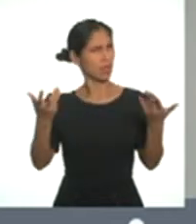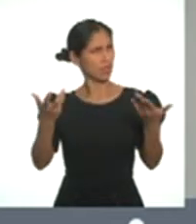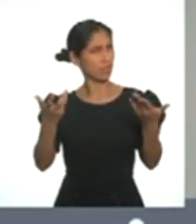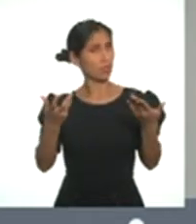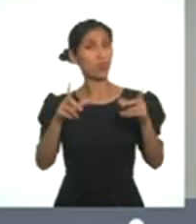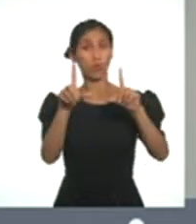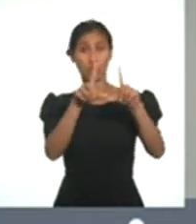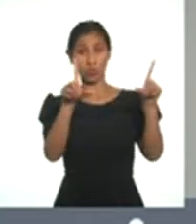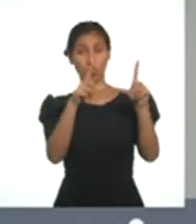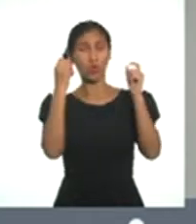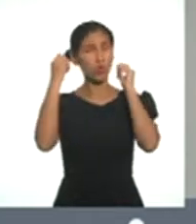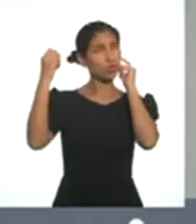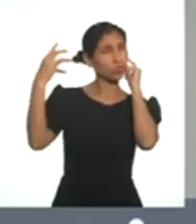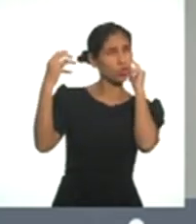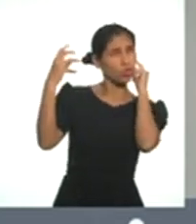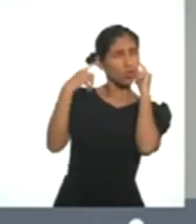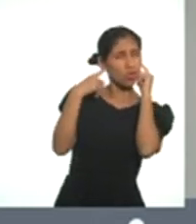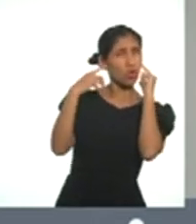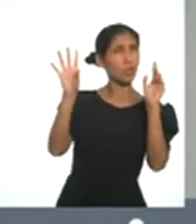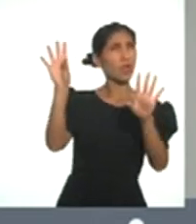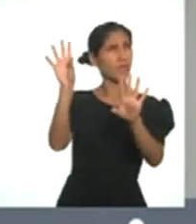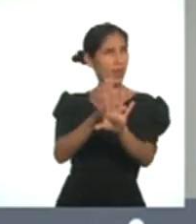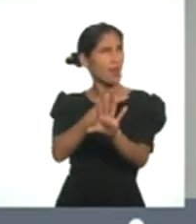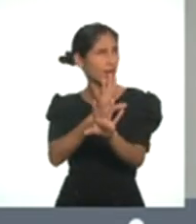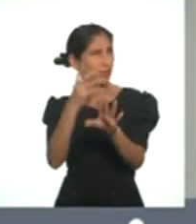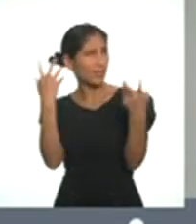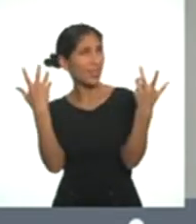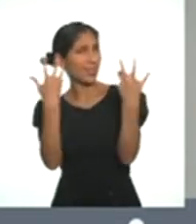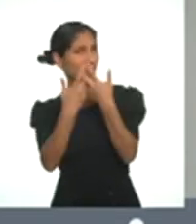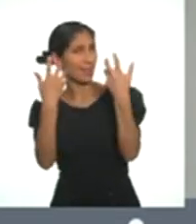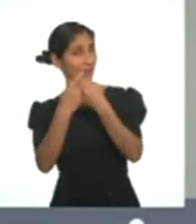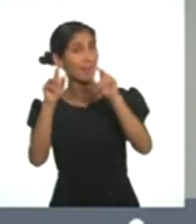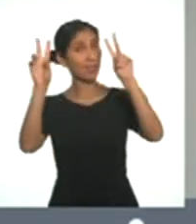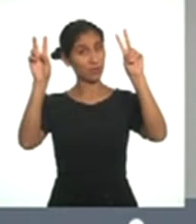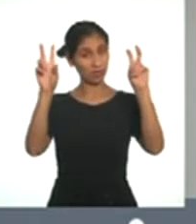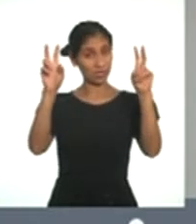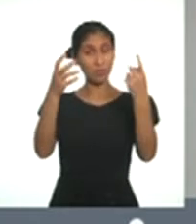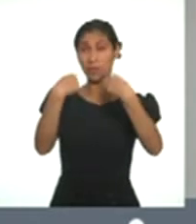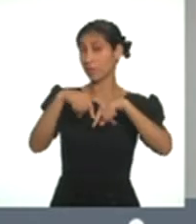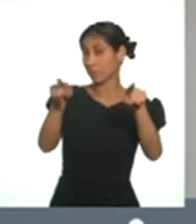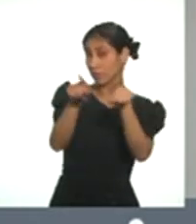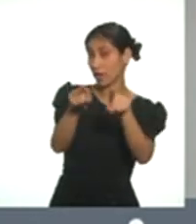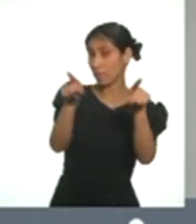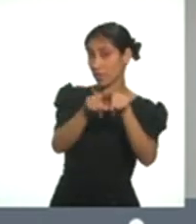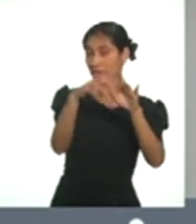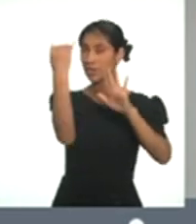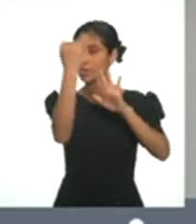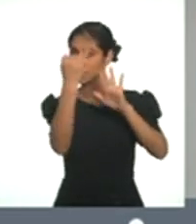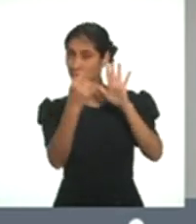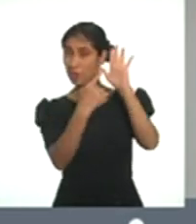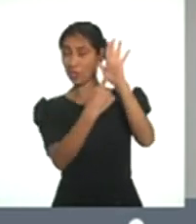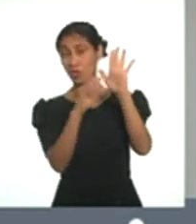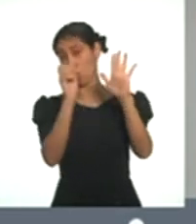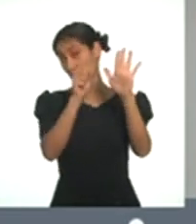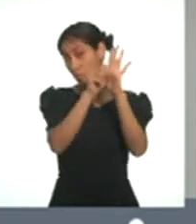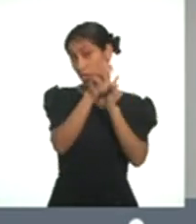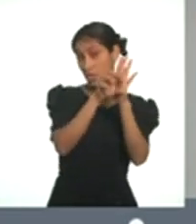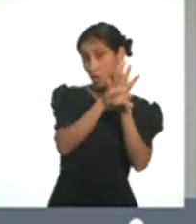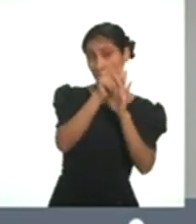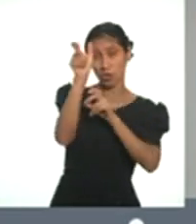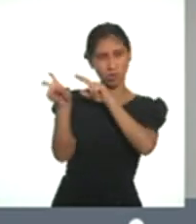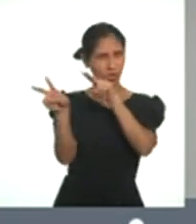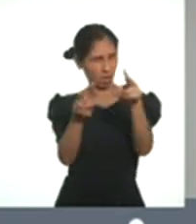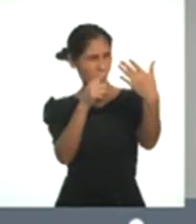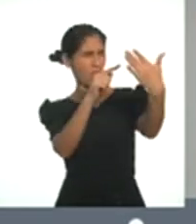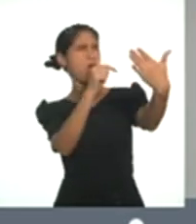serían los efectos de sonido o música de fondo que se relacione al tema, y las imágenes o videos para